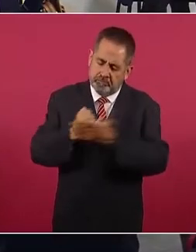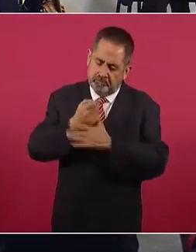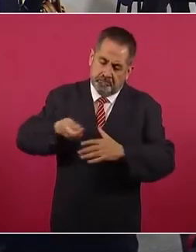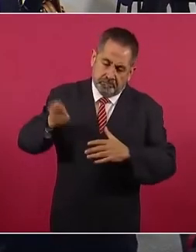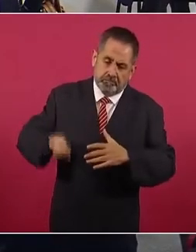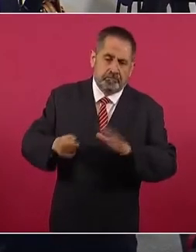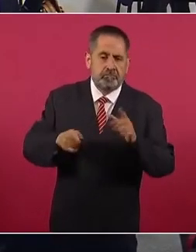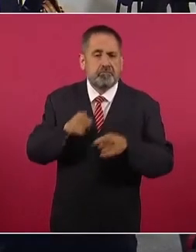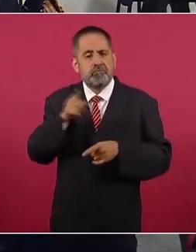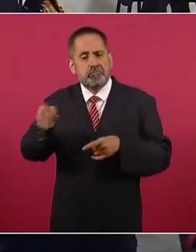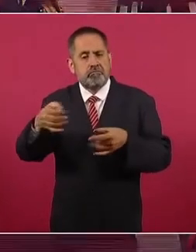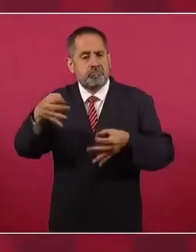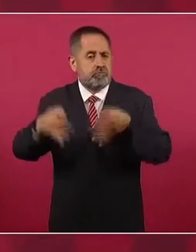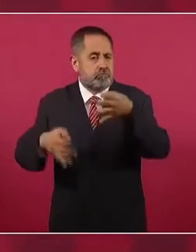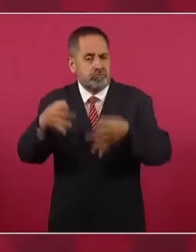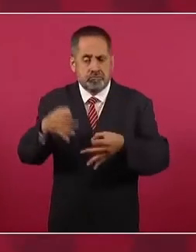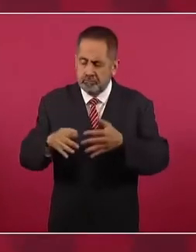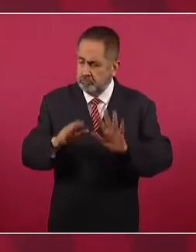los jueces.